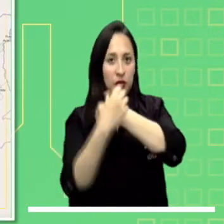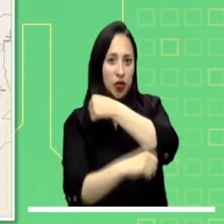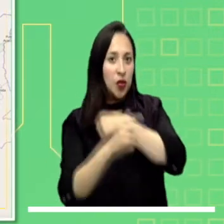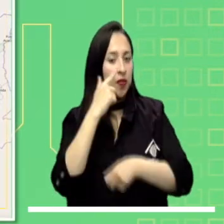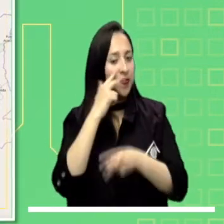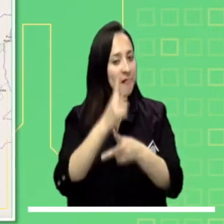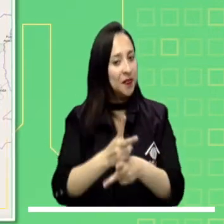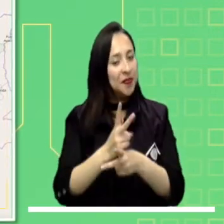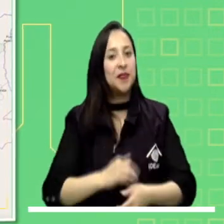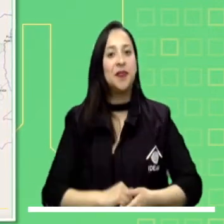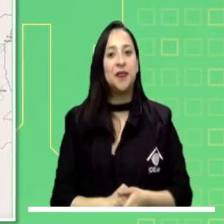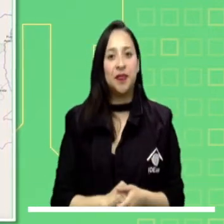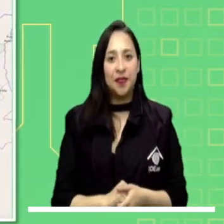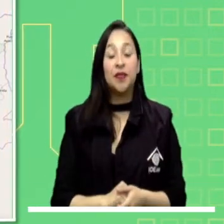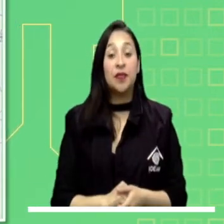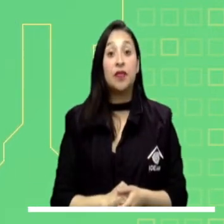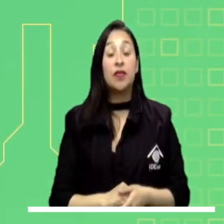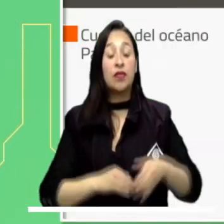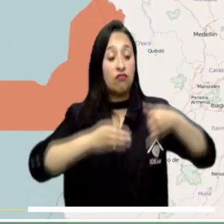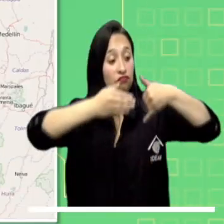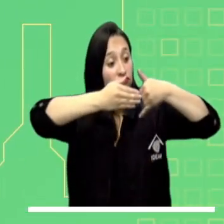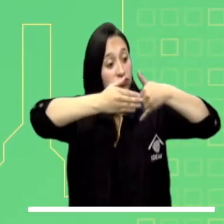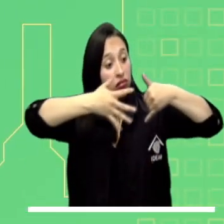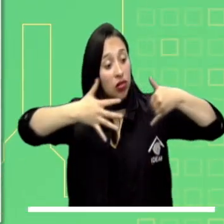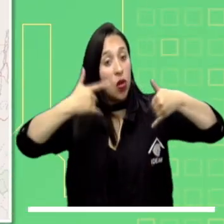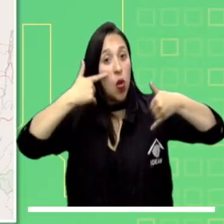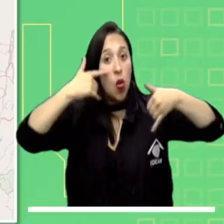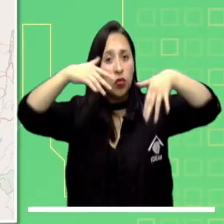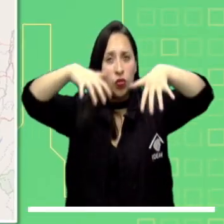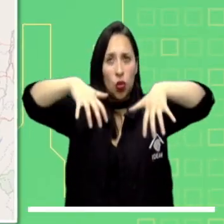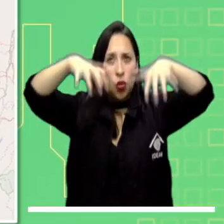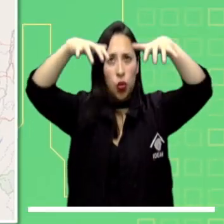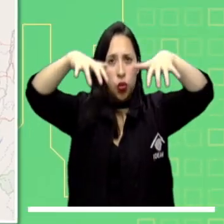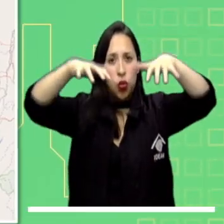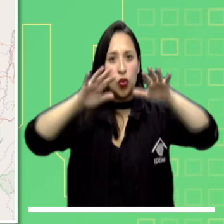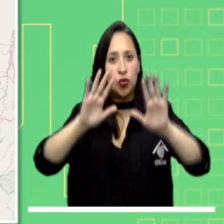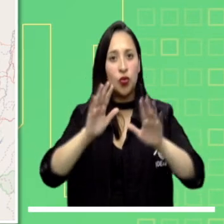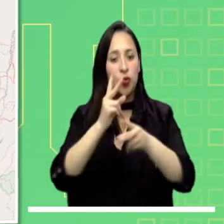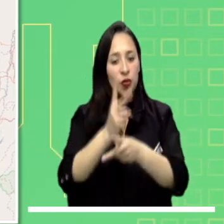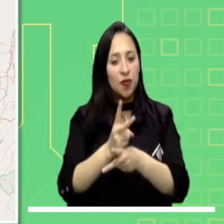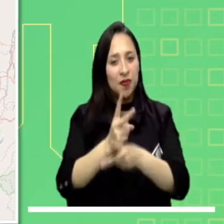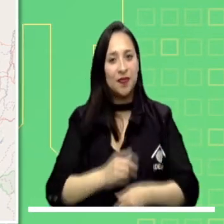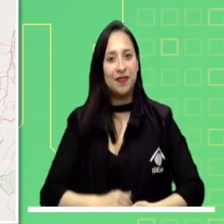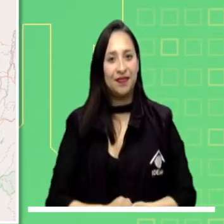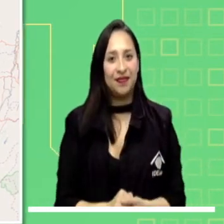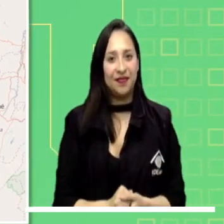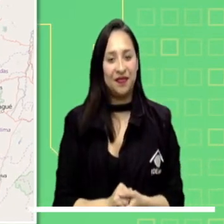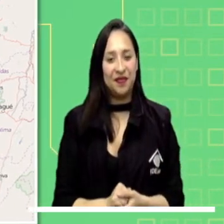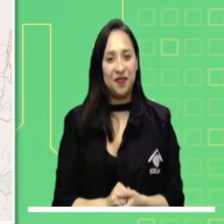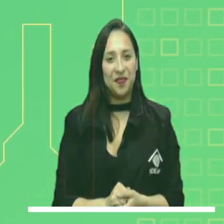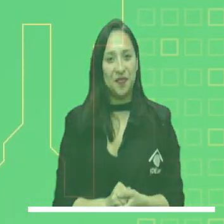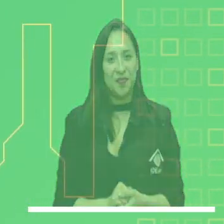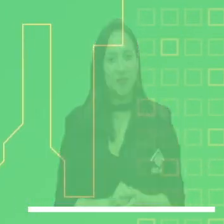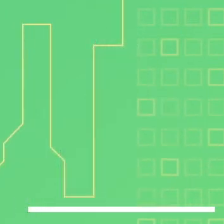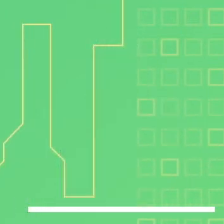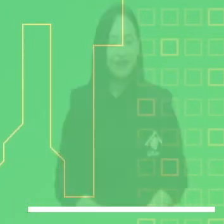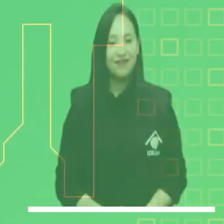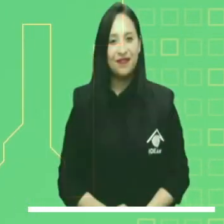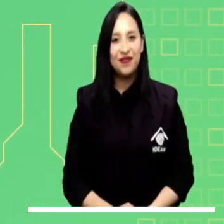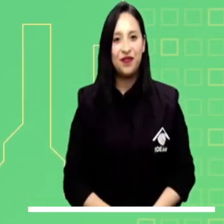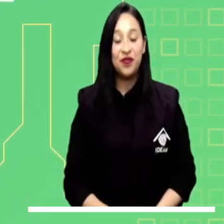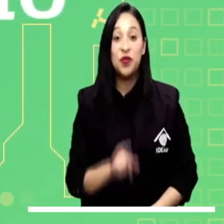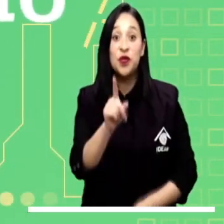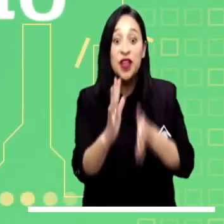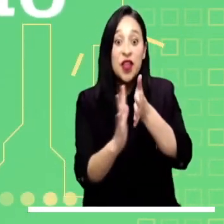en zonas inestables de Cundinamarca, Putumayo y Boyacá. Se recomienda precaución por tiempo lluvioso en el Océano Pacífico.